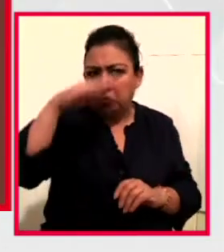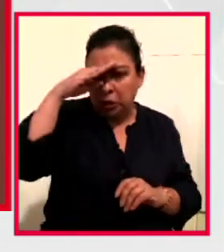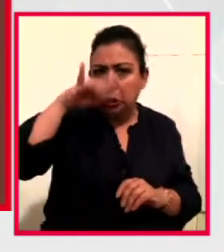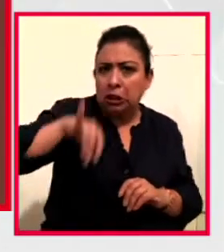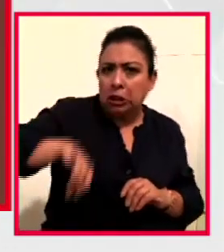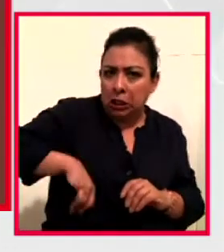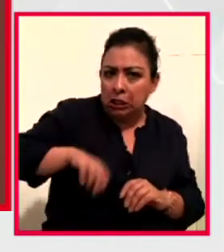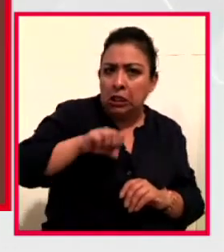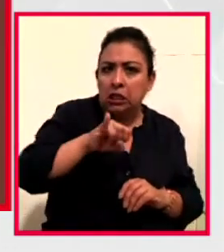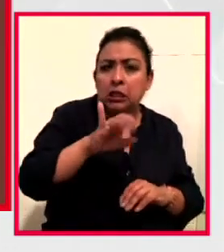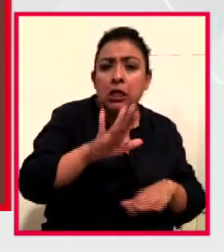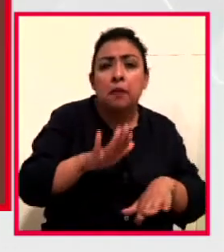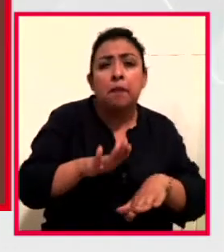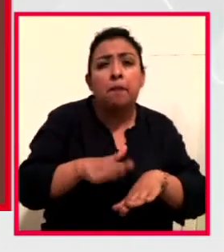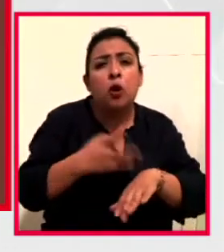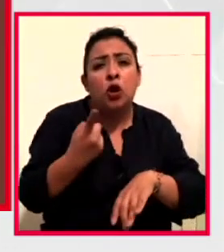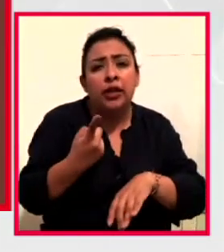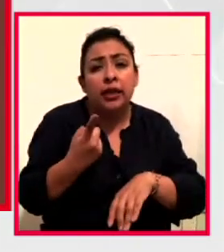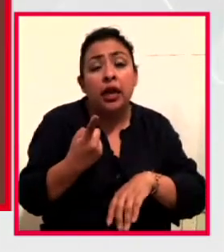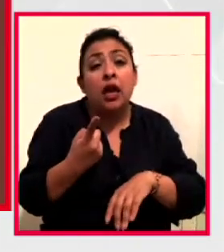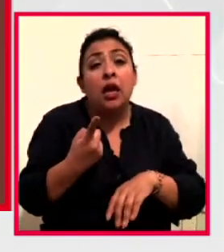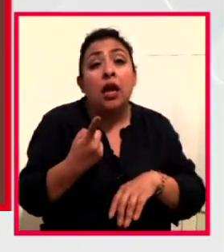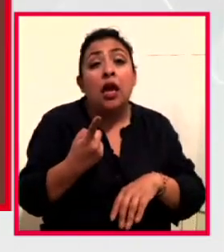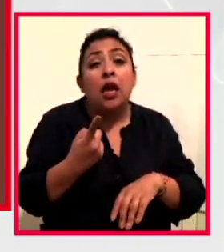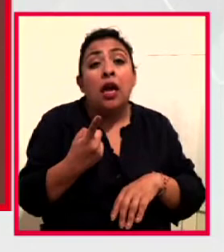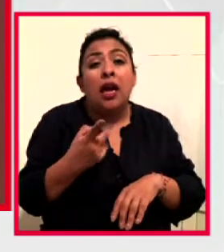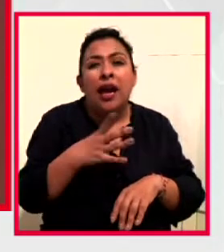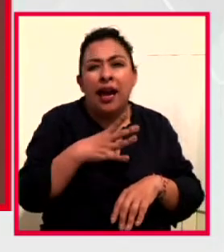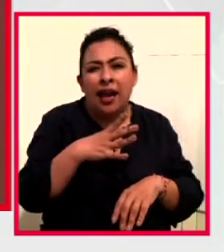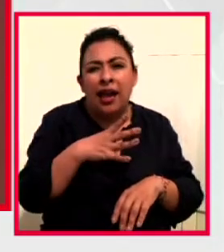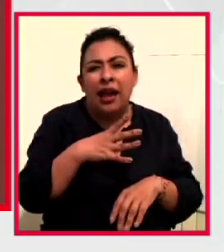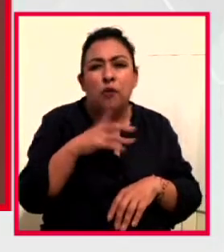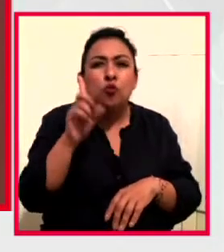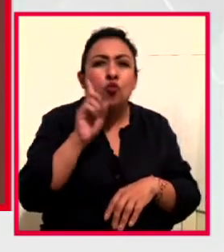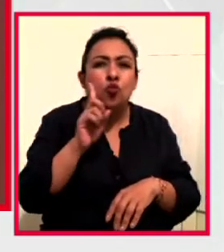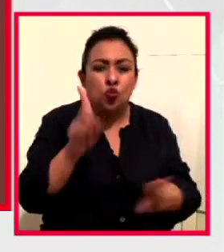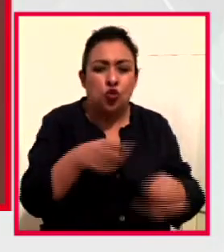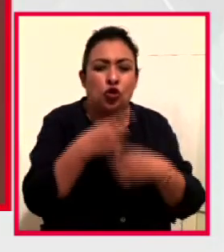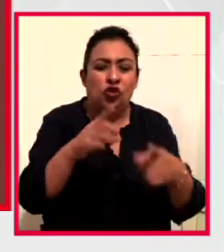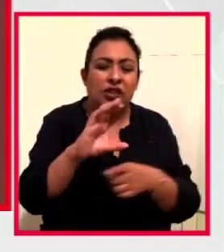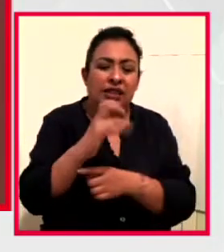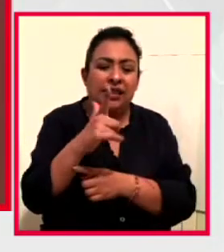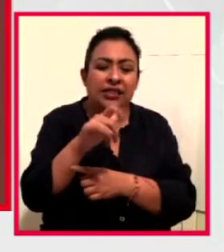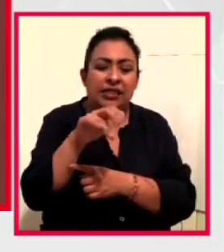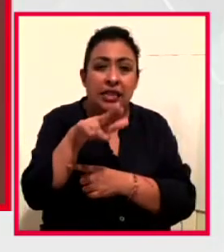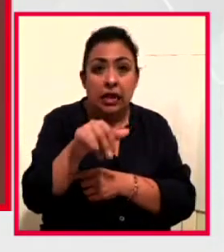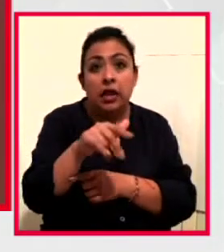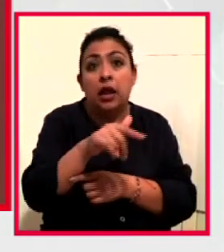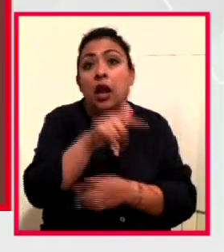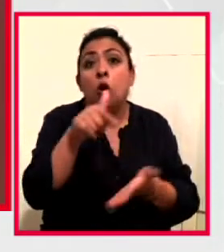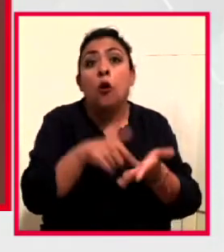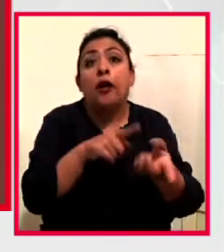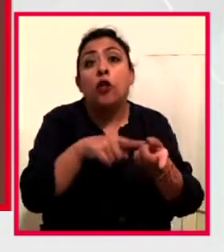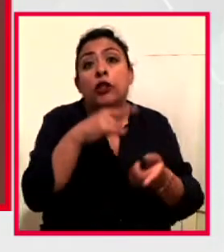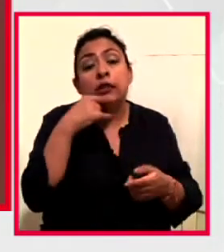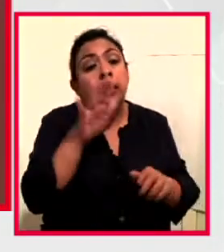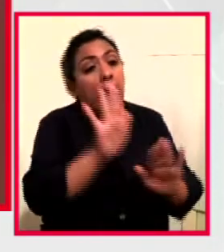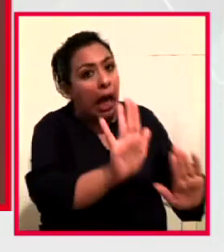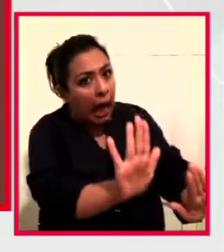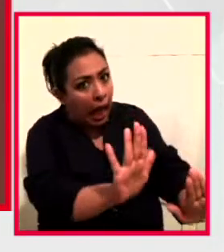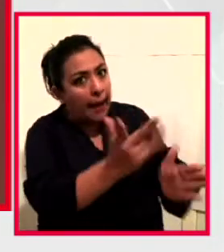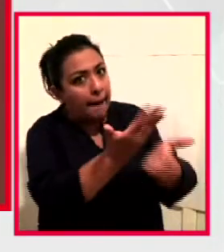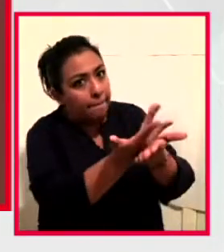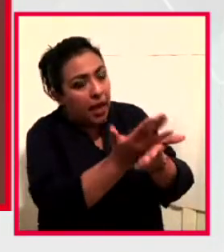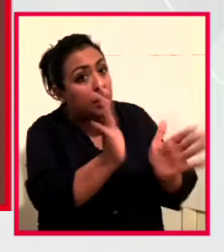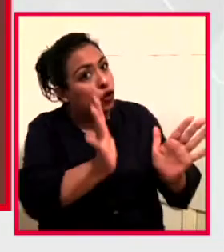género chilena viene de Chile. Bueno, bueno, pero eso es una sorpresa. Es